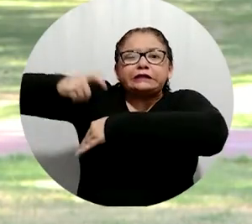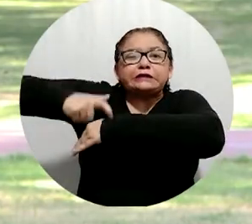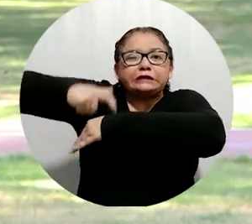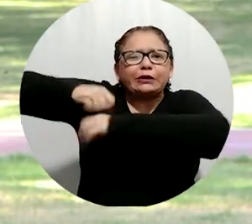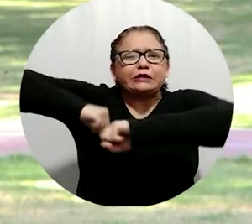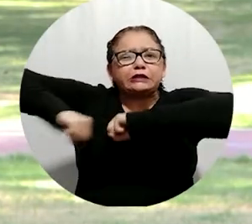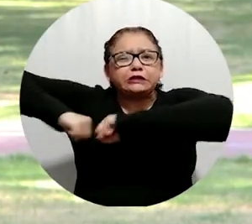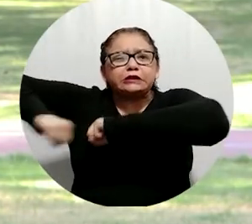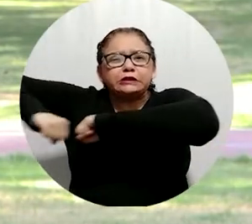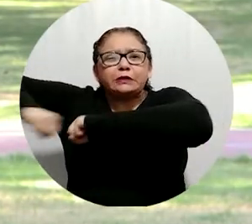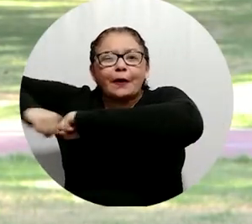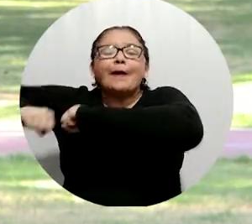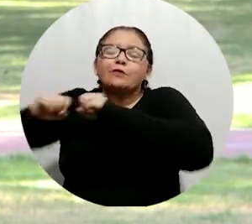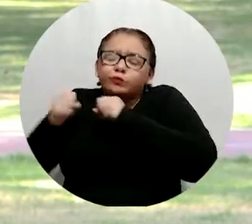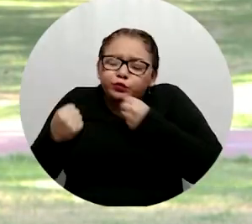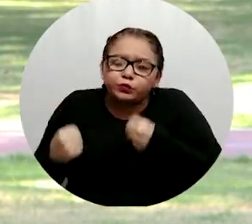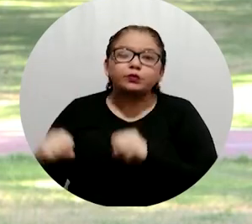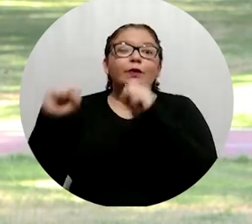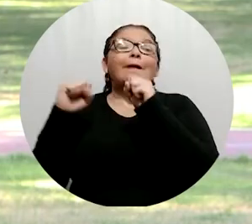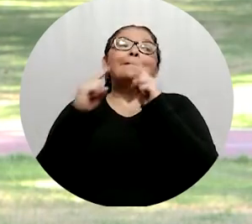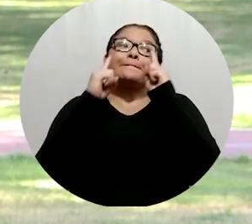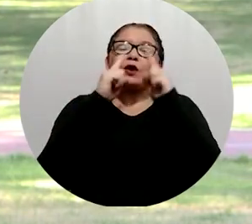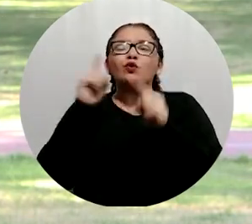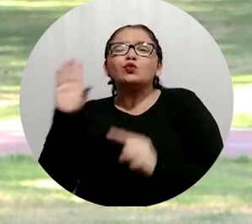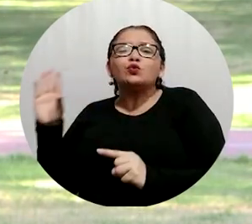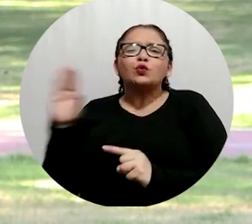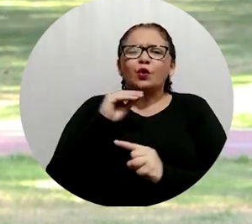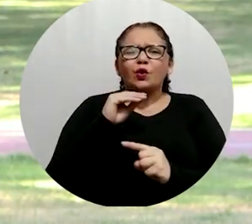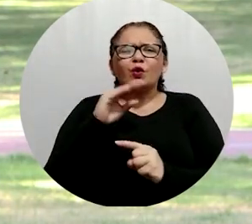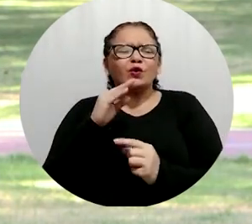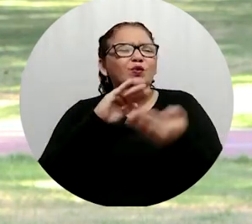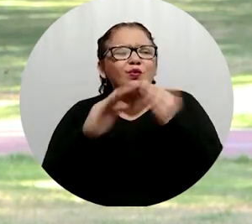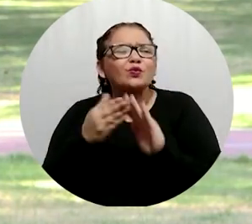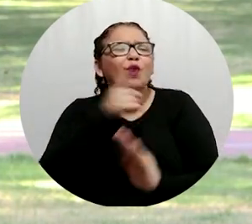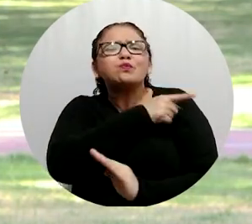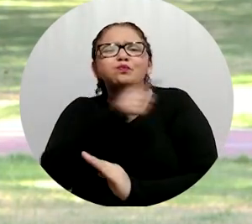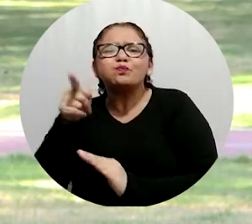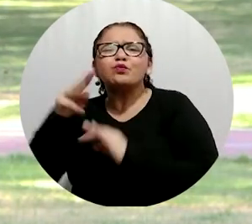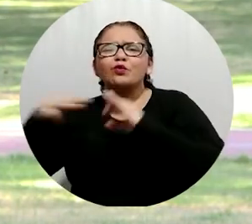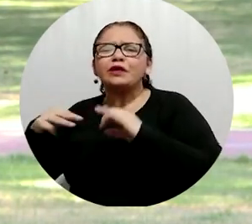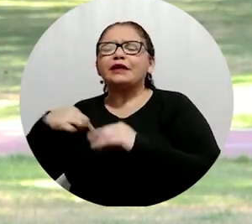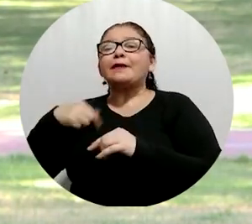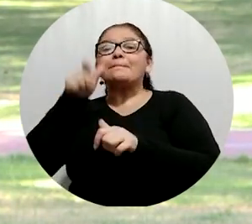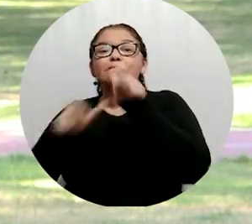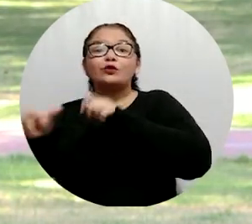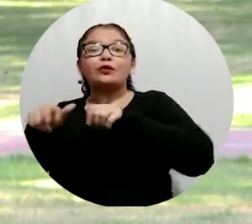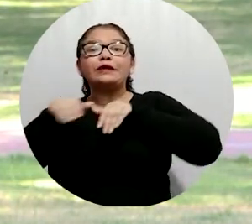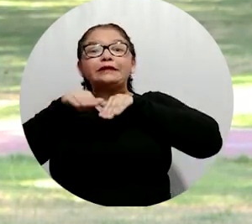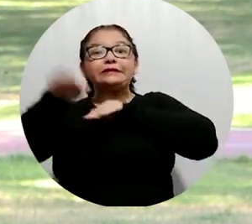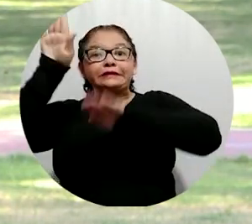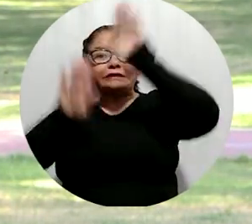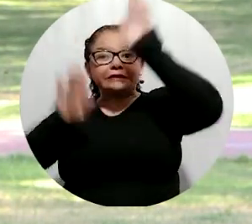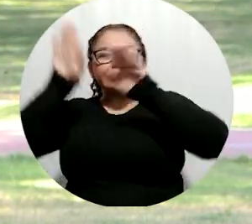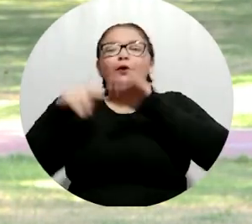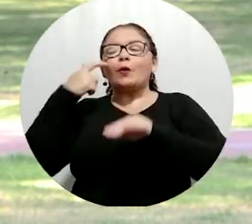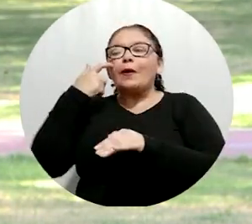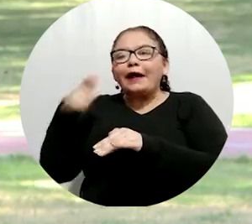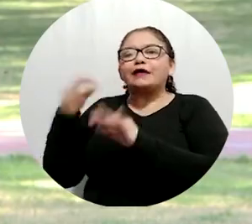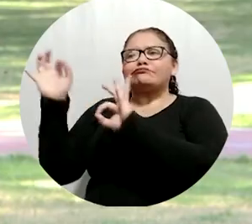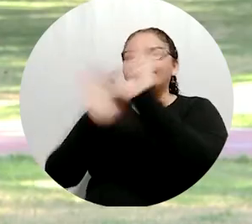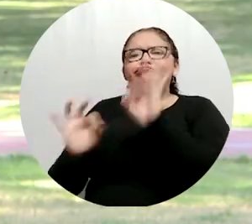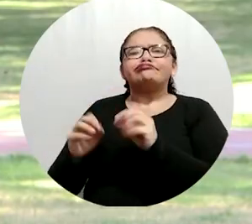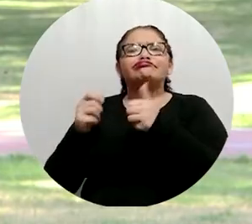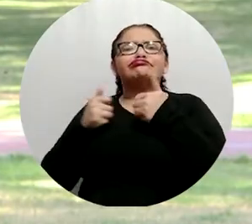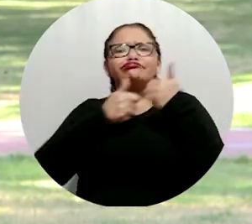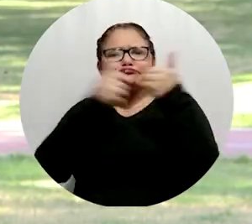dispendioso, largo, pero el interés que hemos puesto, el interés que ha puesto toda la comunidad universitaria y los